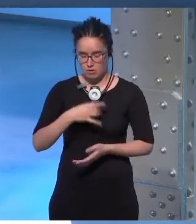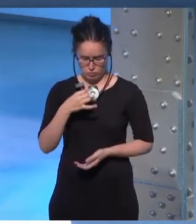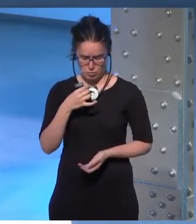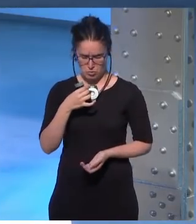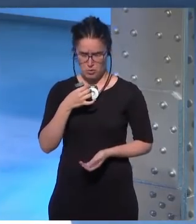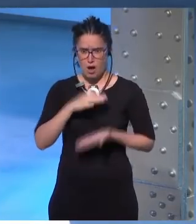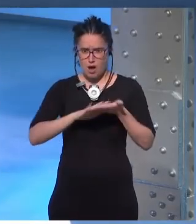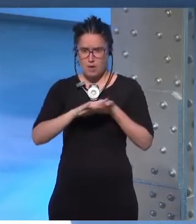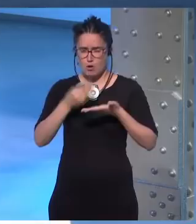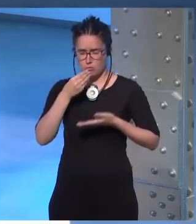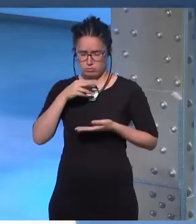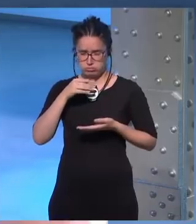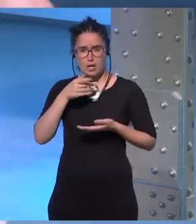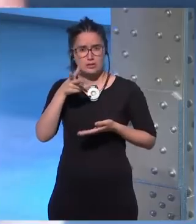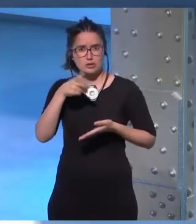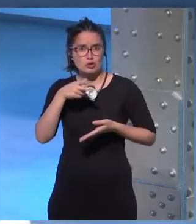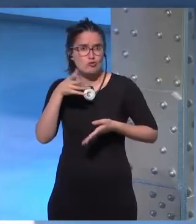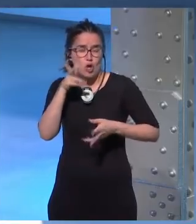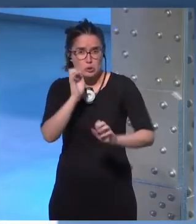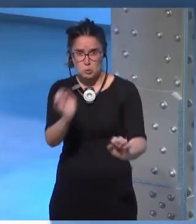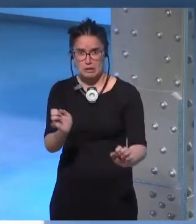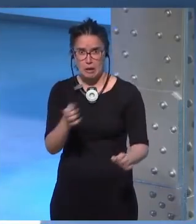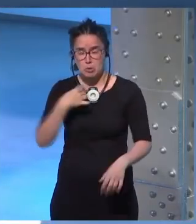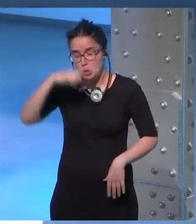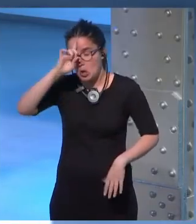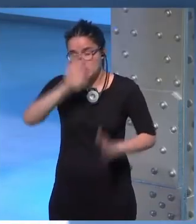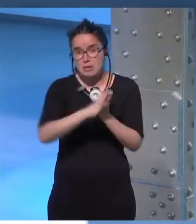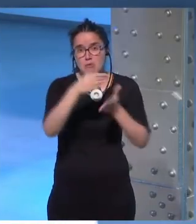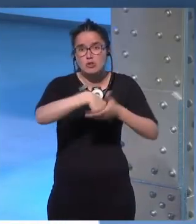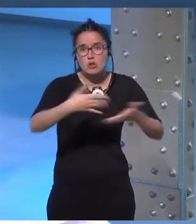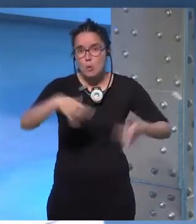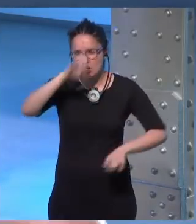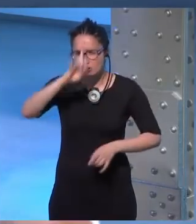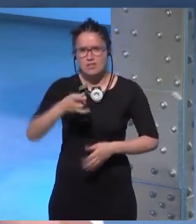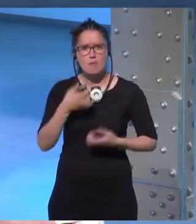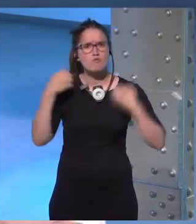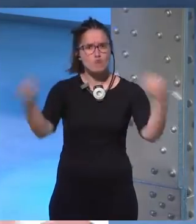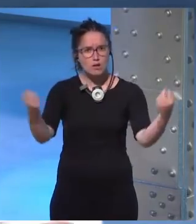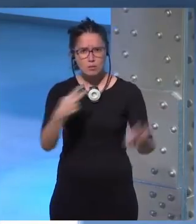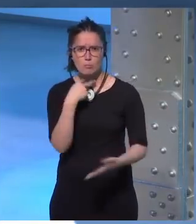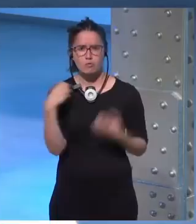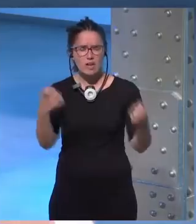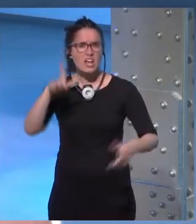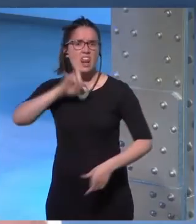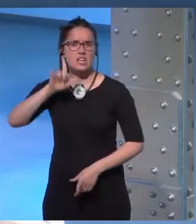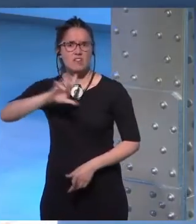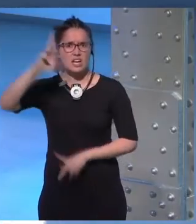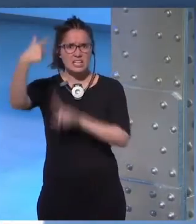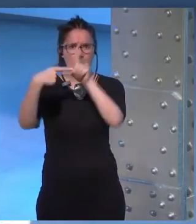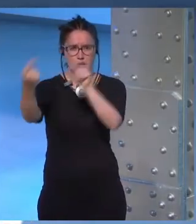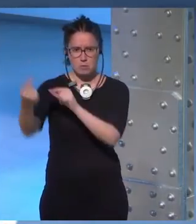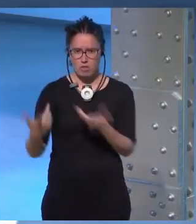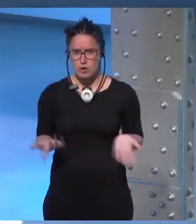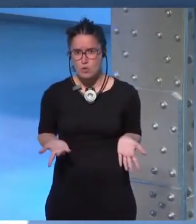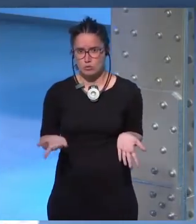camisa que te dicen no lo sé pues la verdad es que no sé que me haga mi libro pues no hombre no con fuerza dilo bien claro lesbianas en el espacio